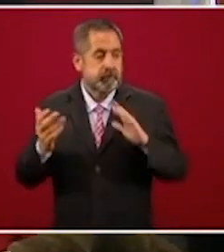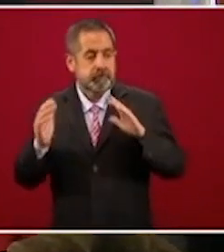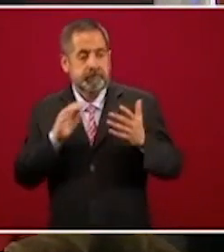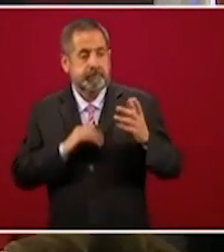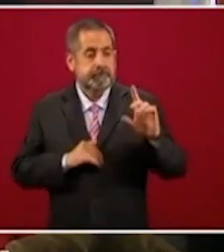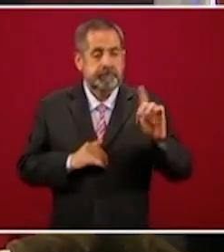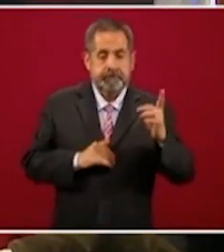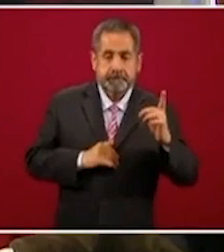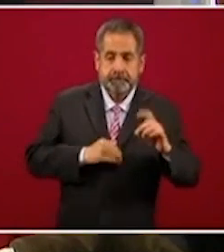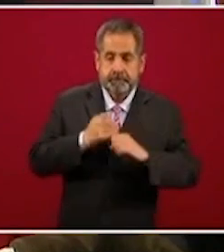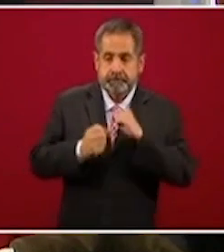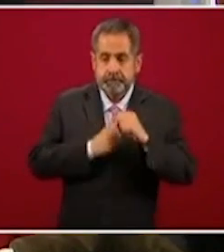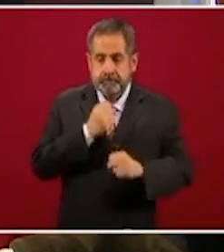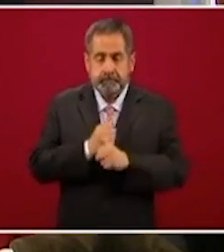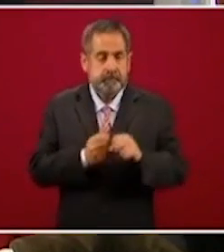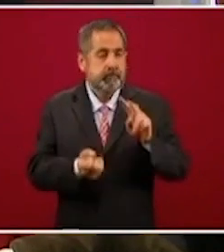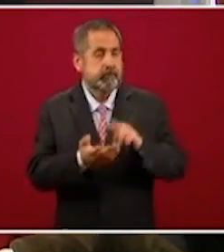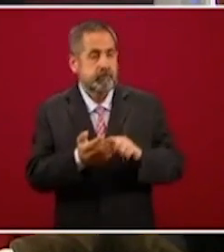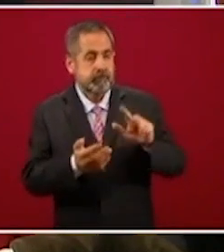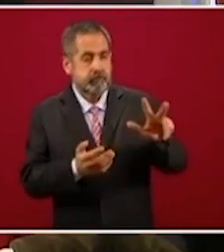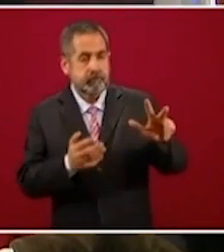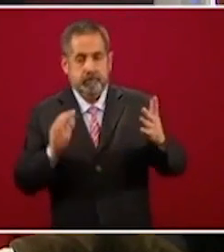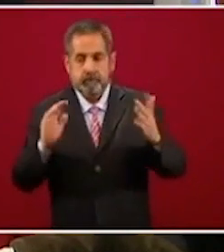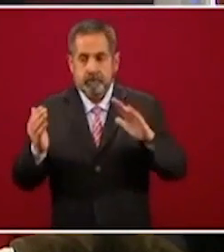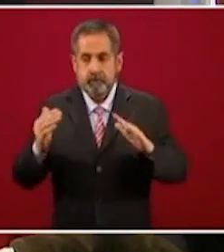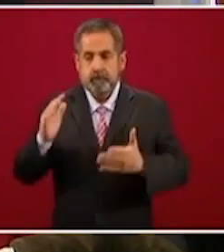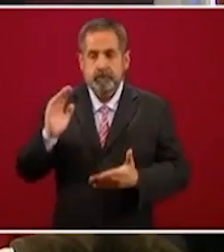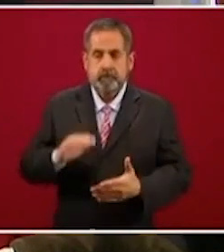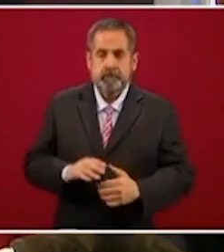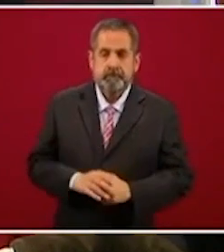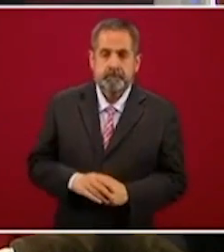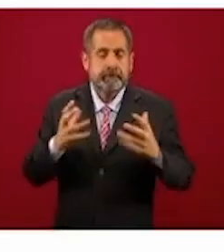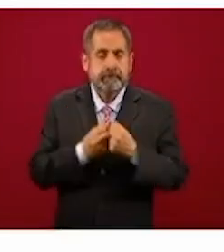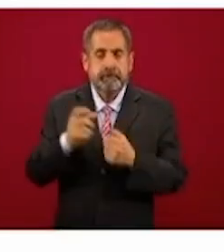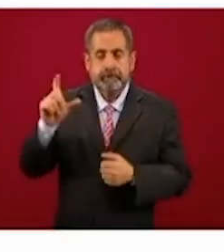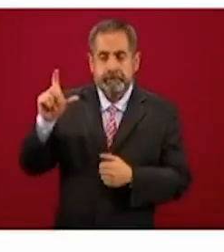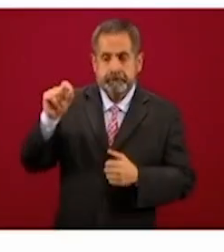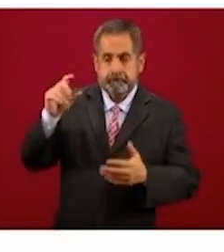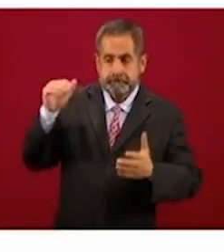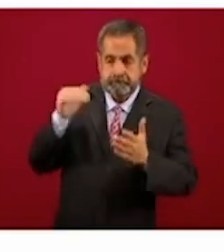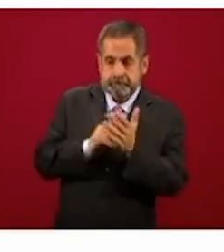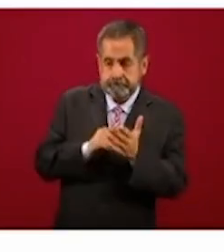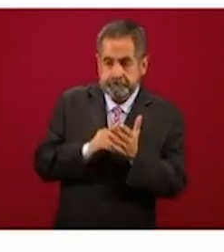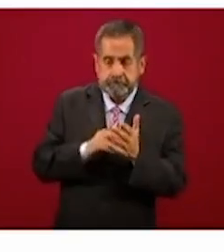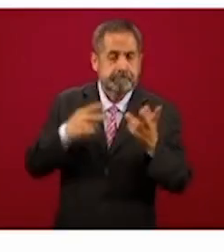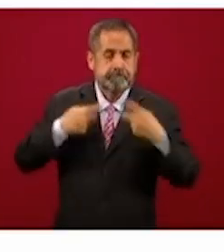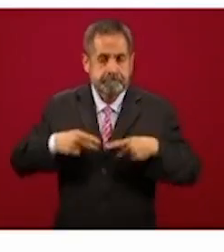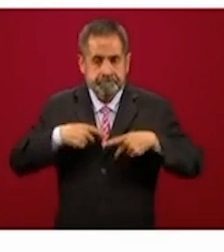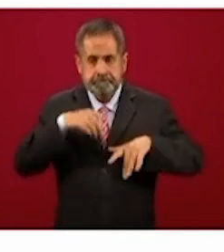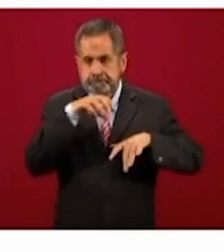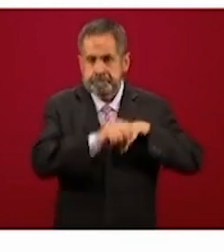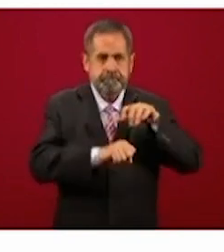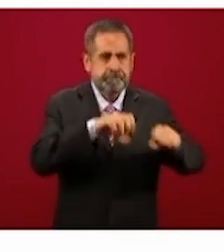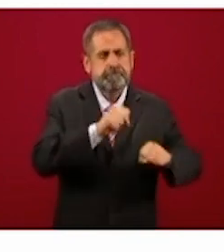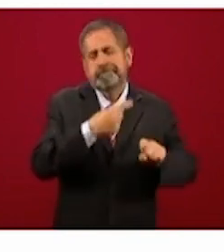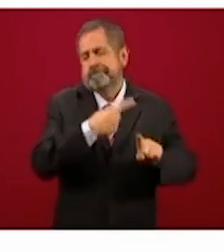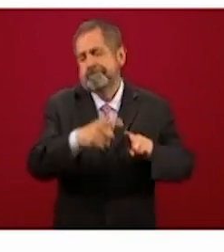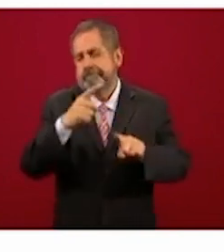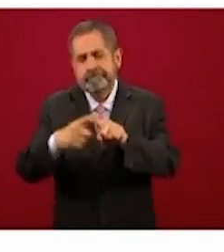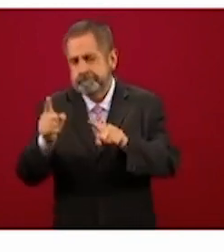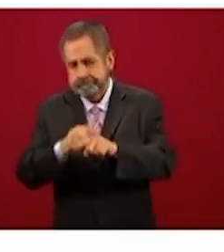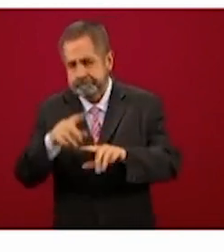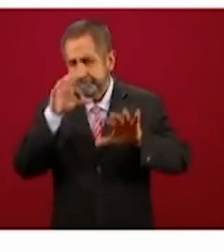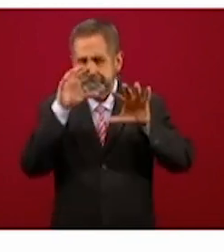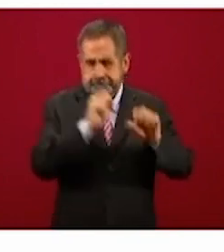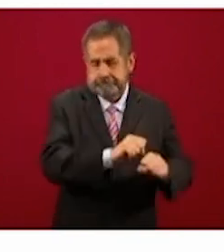del 2018. Desde su entrada en funciones, la Guardia Nacional ha detenido a más de 19.000